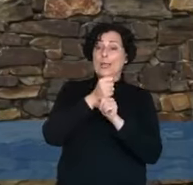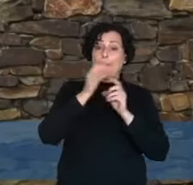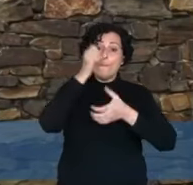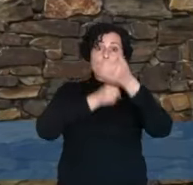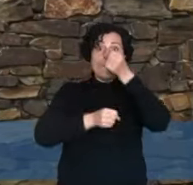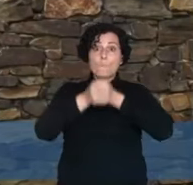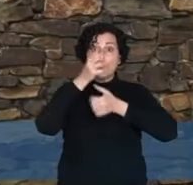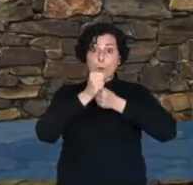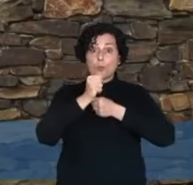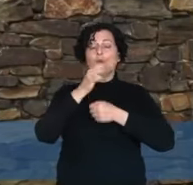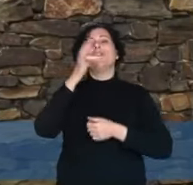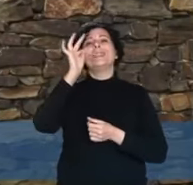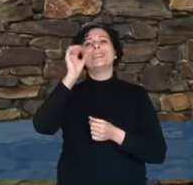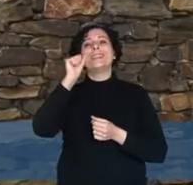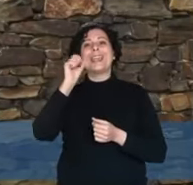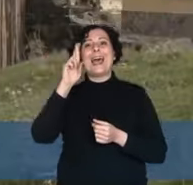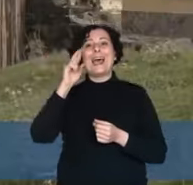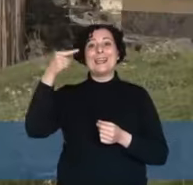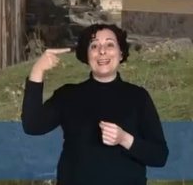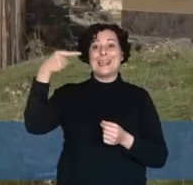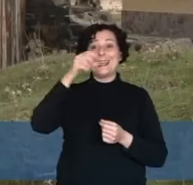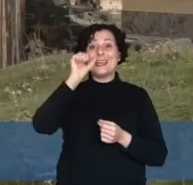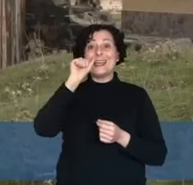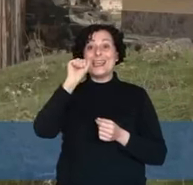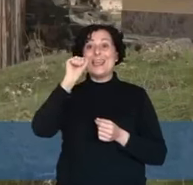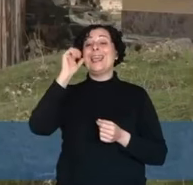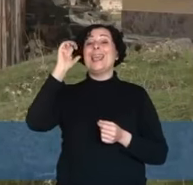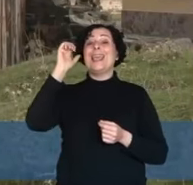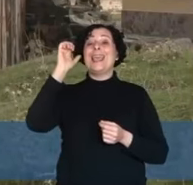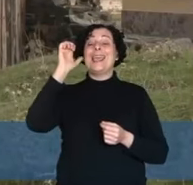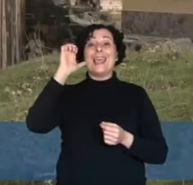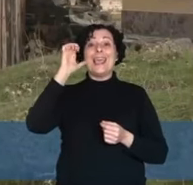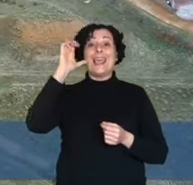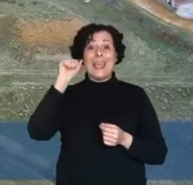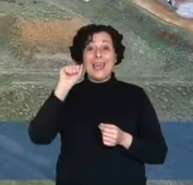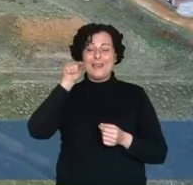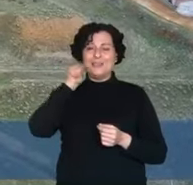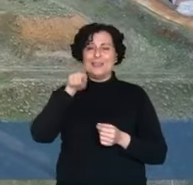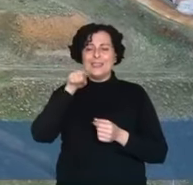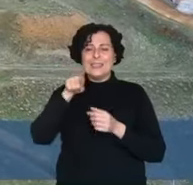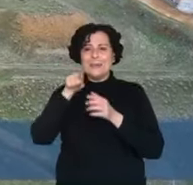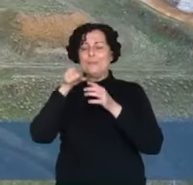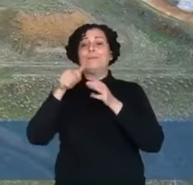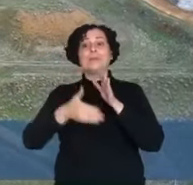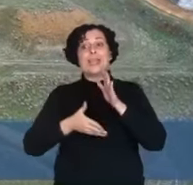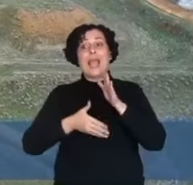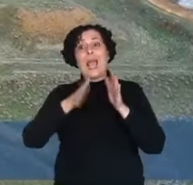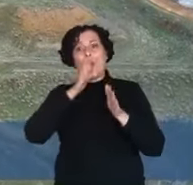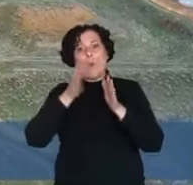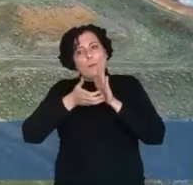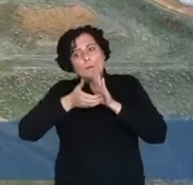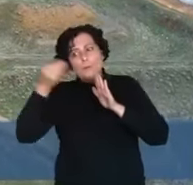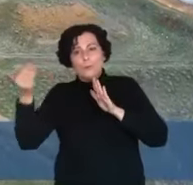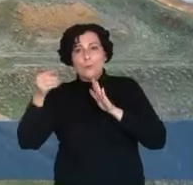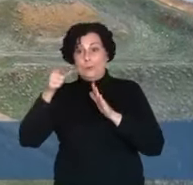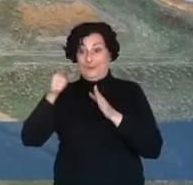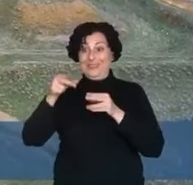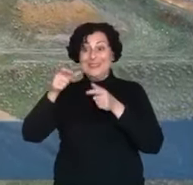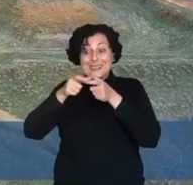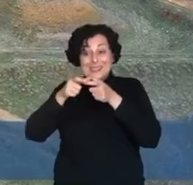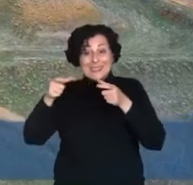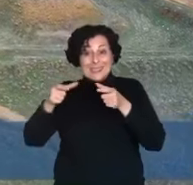y una tarjea o desagüe para retirar el agua, que forman un complejo sistema hidráulico. La tarjea es rectangular,